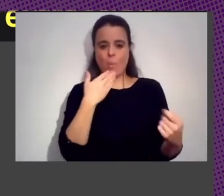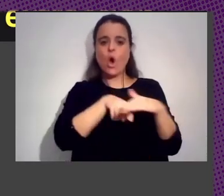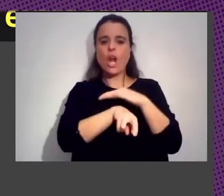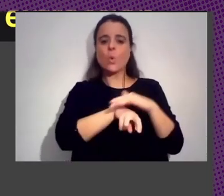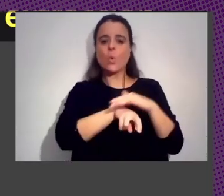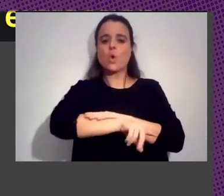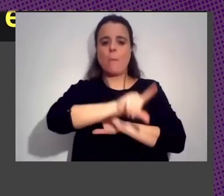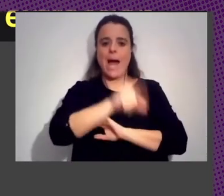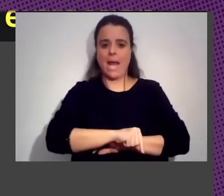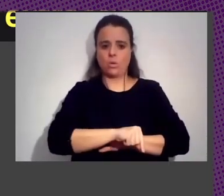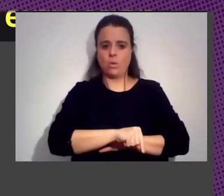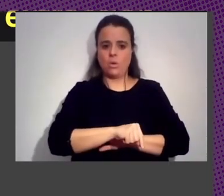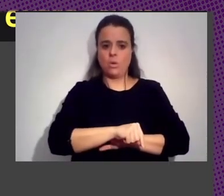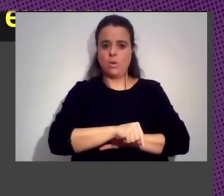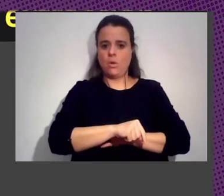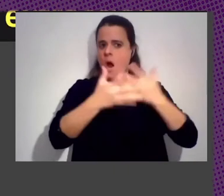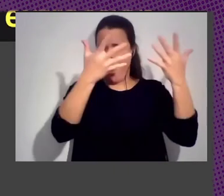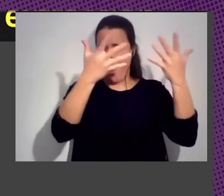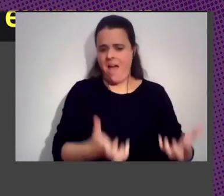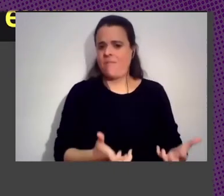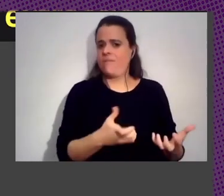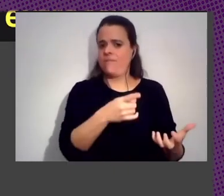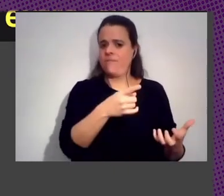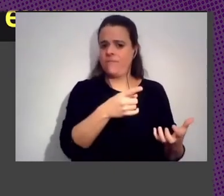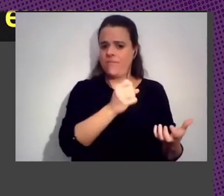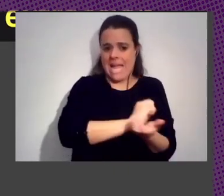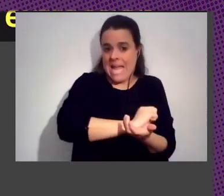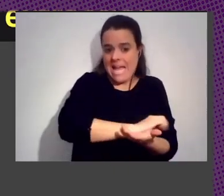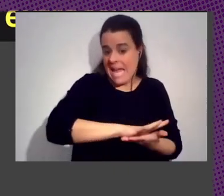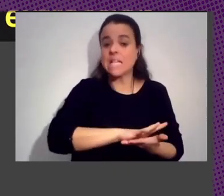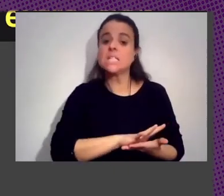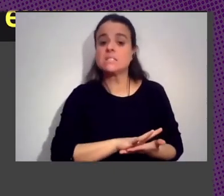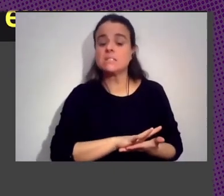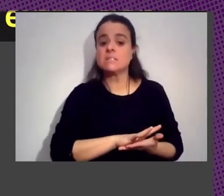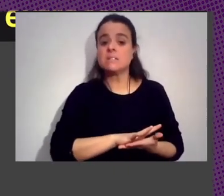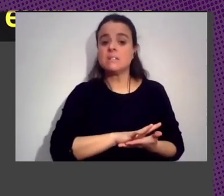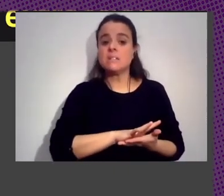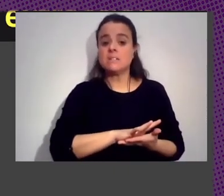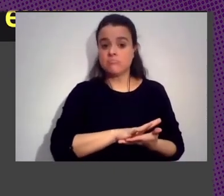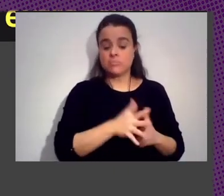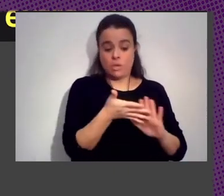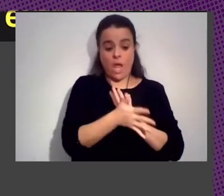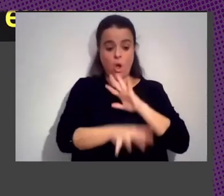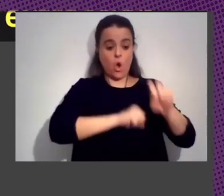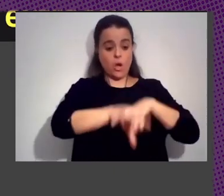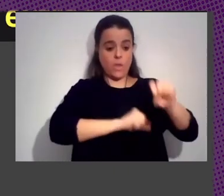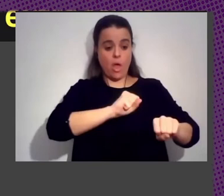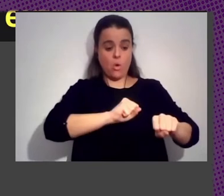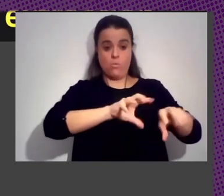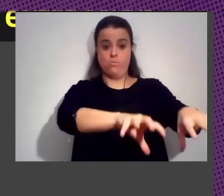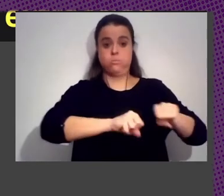Abundante Era Gratuito Estaba Ahí Para Quien Para Que El Colonizador Lo Pudiera Adquirir